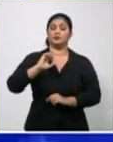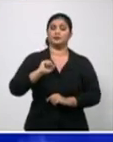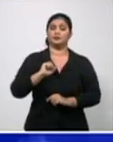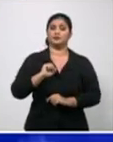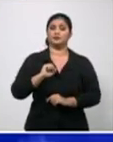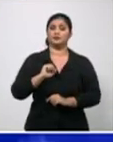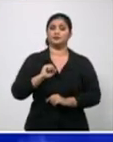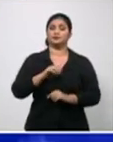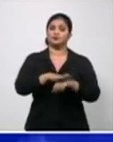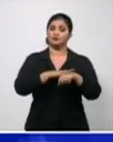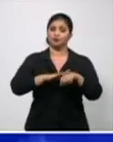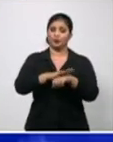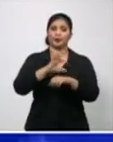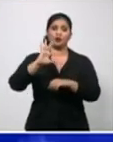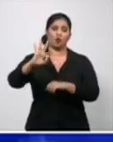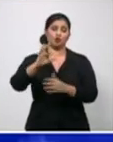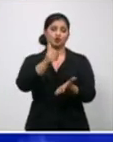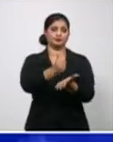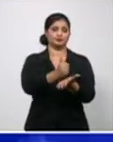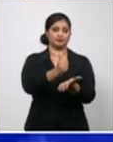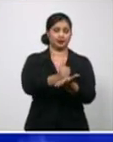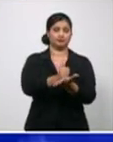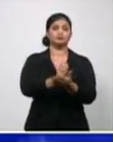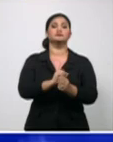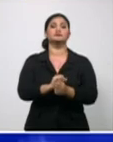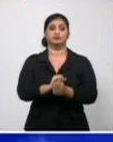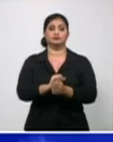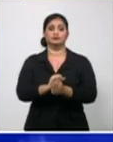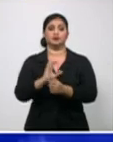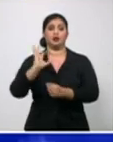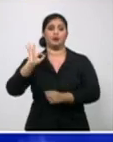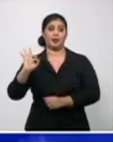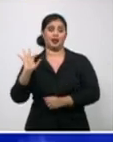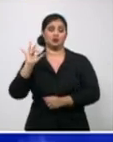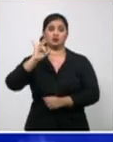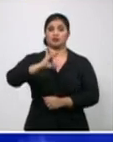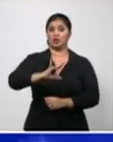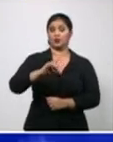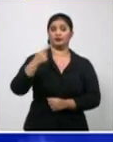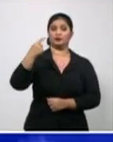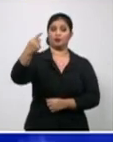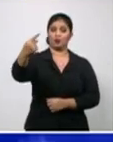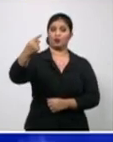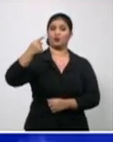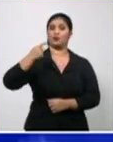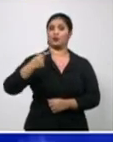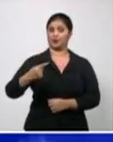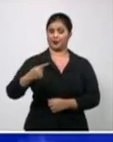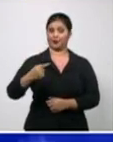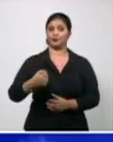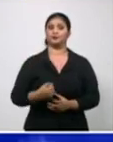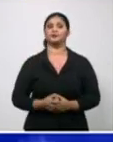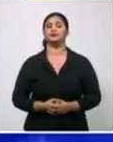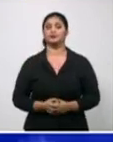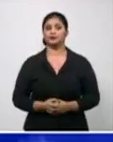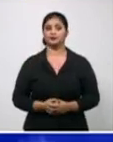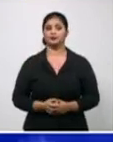perdón, y de los Palacios y San Luis, uno de cada uno. En el caso de Artemisa,